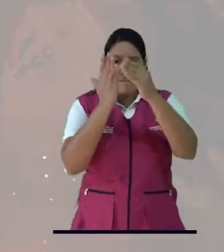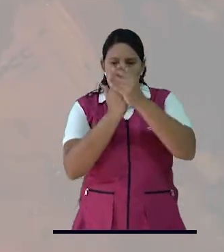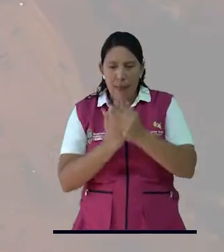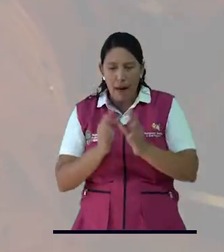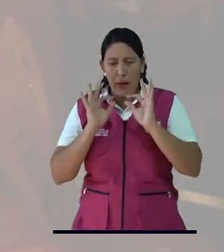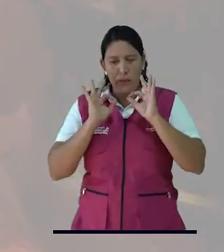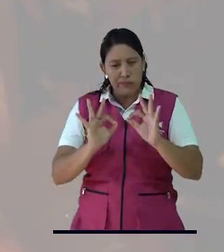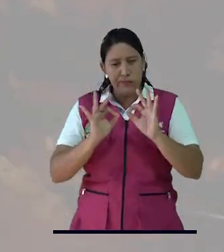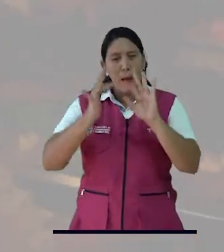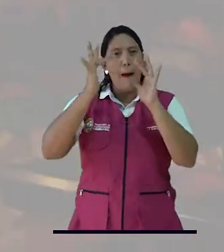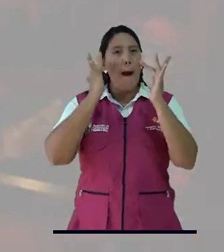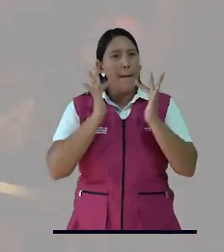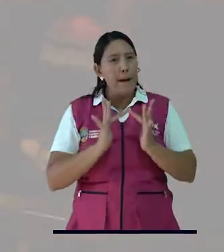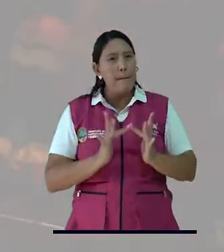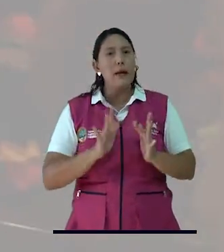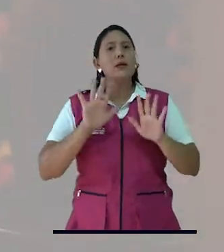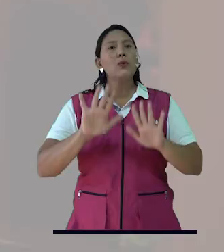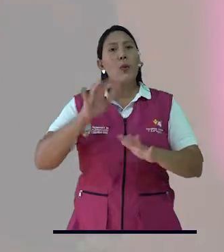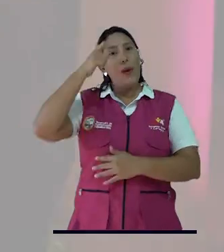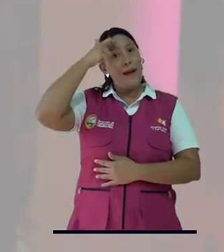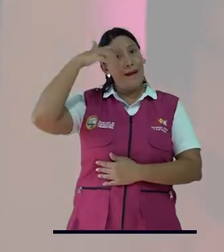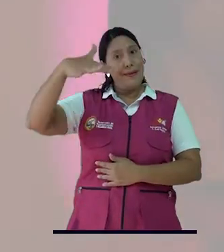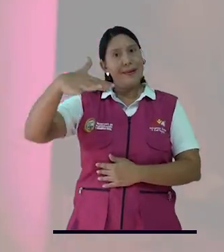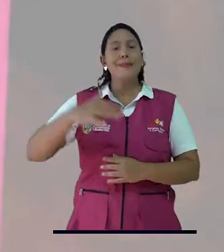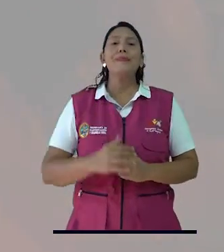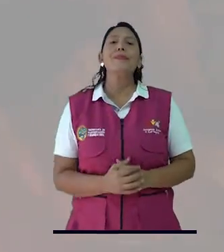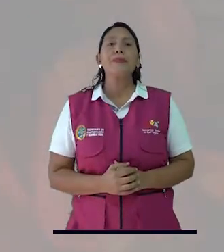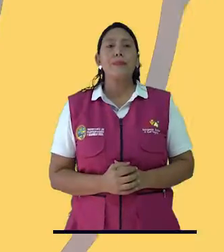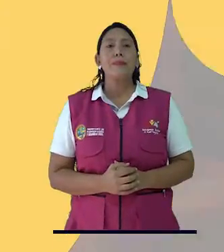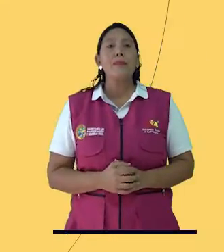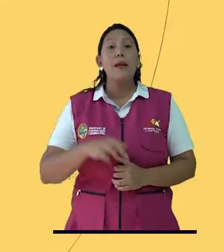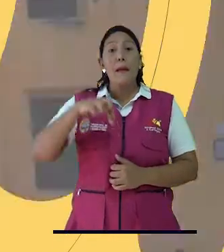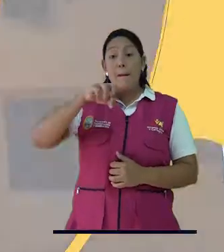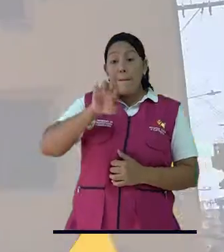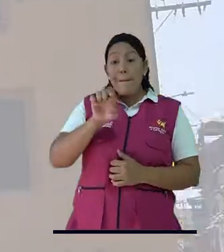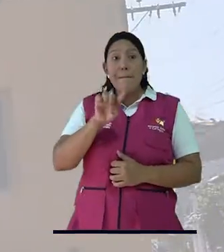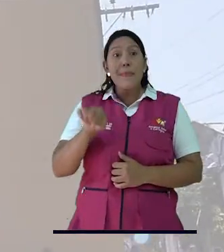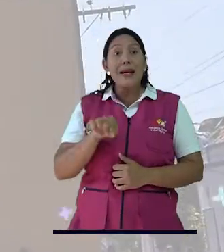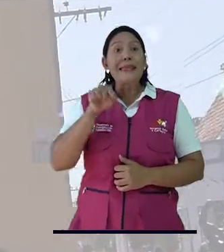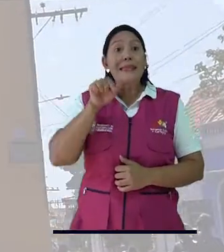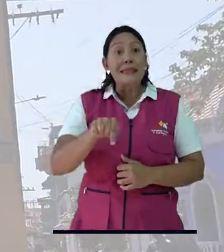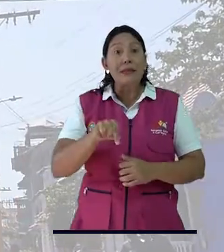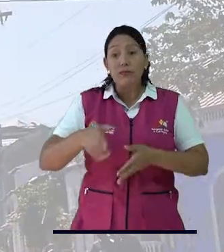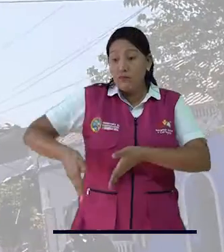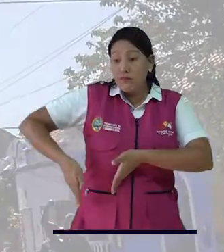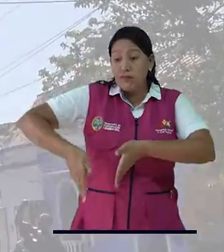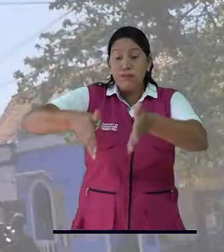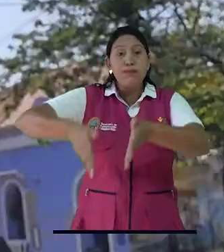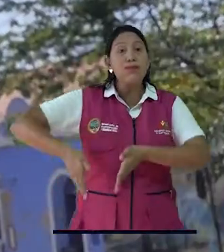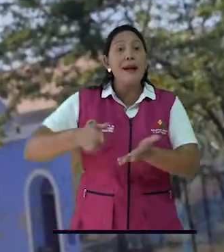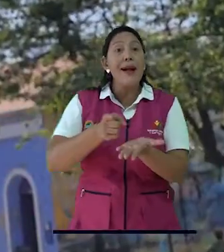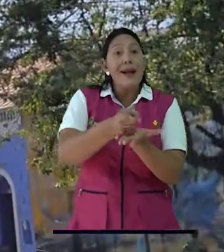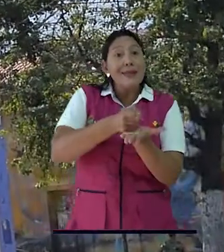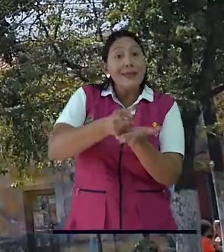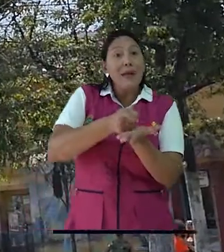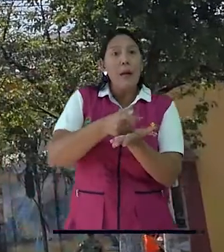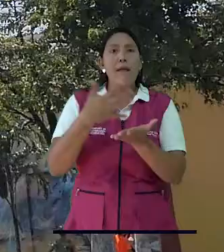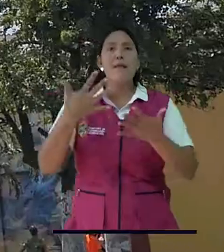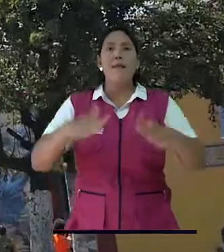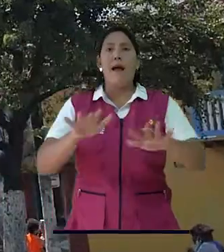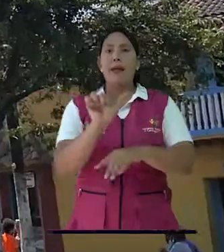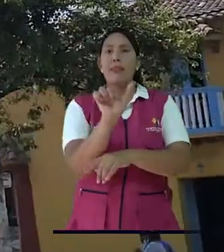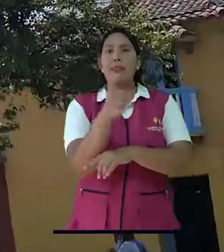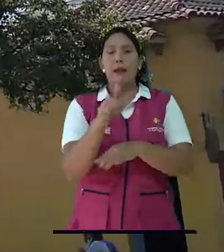socialización y validación por parte de la ciudadanía. En el PES Vida Getsemaní, logramos